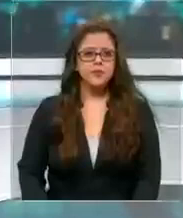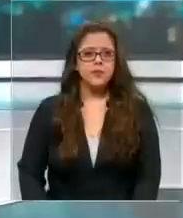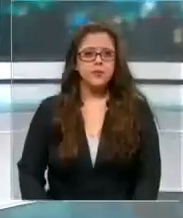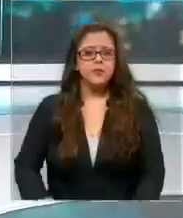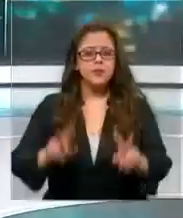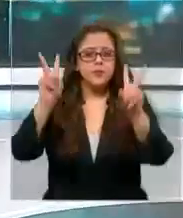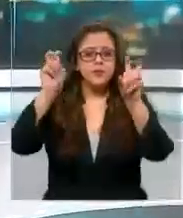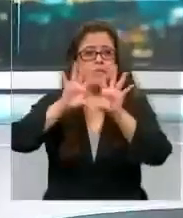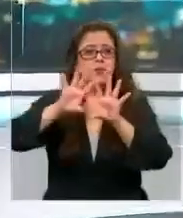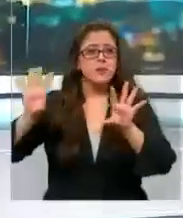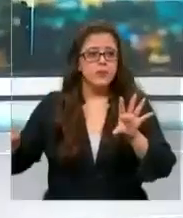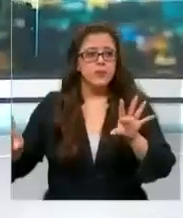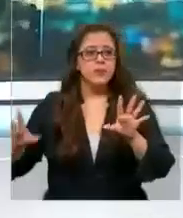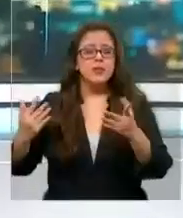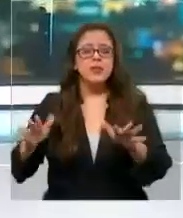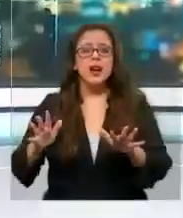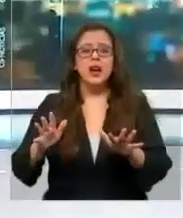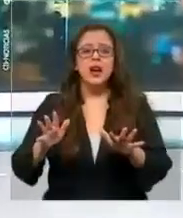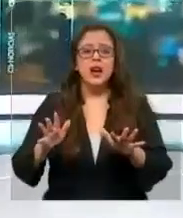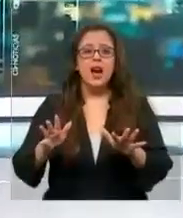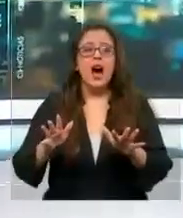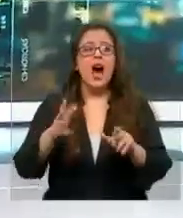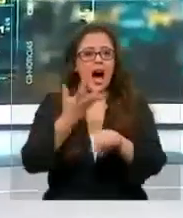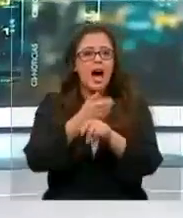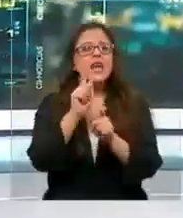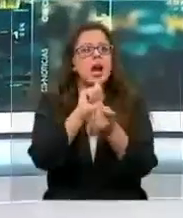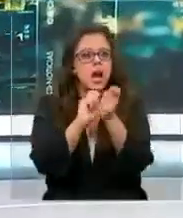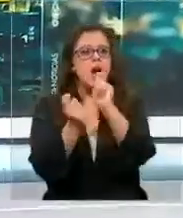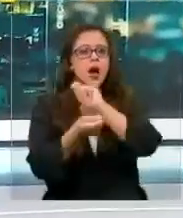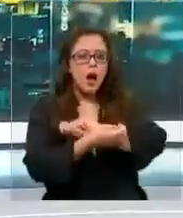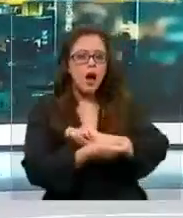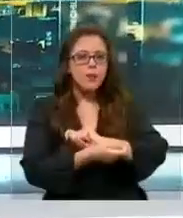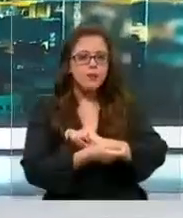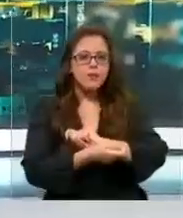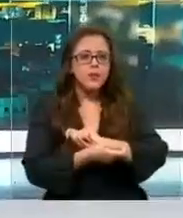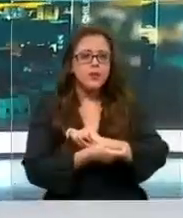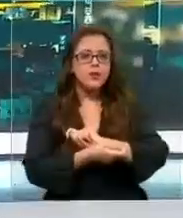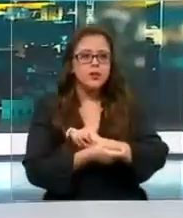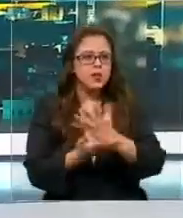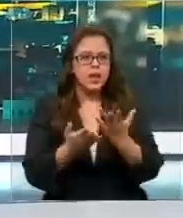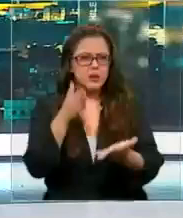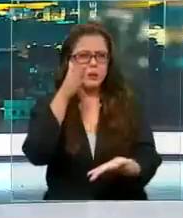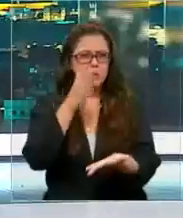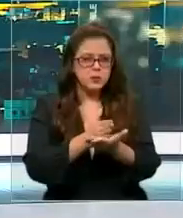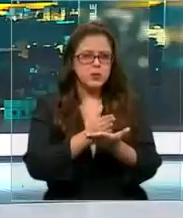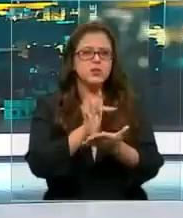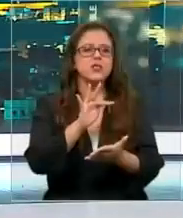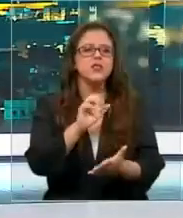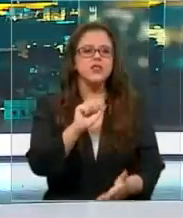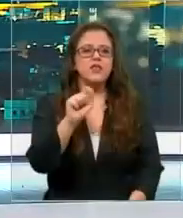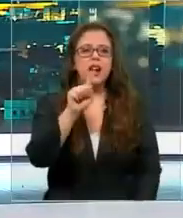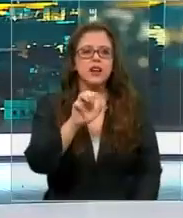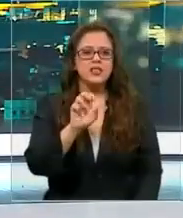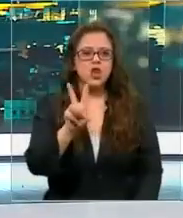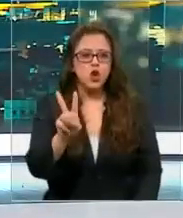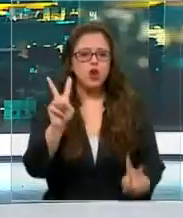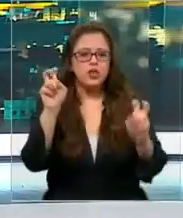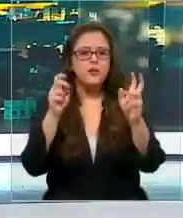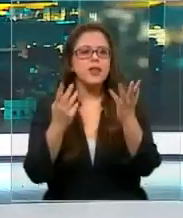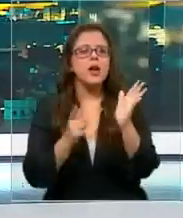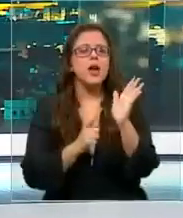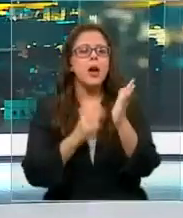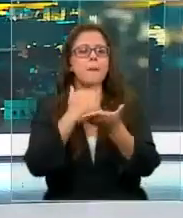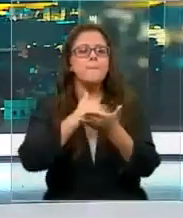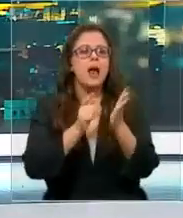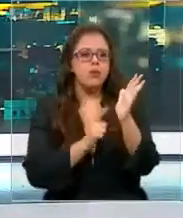Vamos a cambiar de tema para contarles que ya hay cambios a las medidas recién anunciadas para endurecer la fase 2 del plan paso a paso